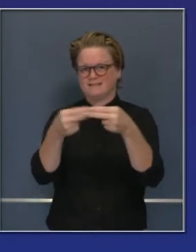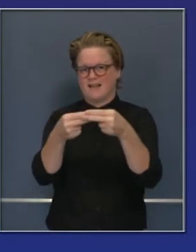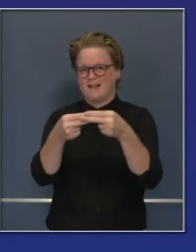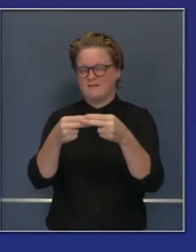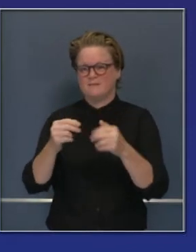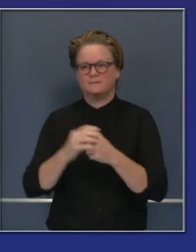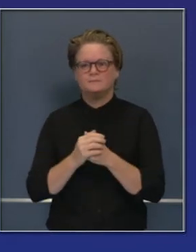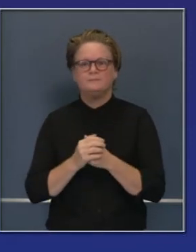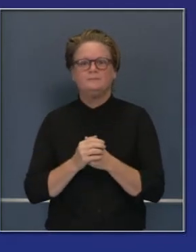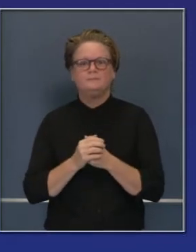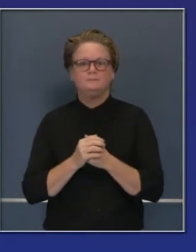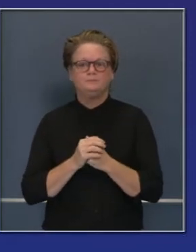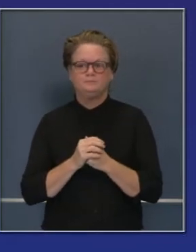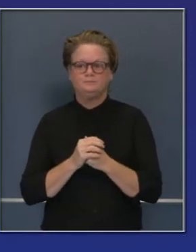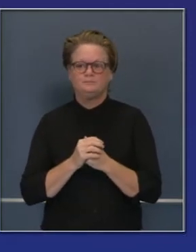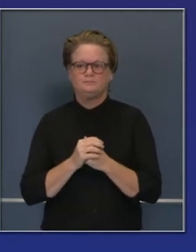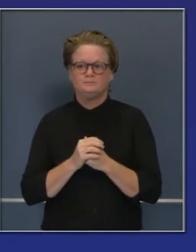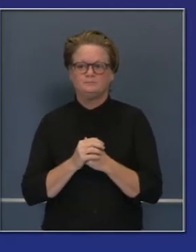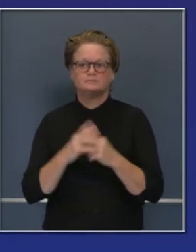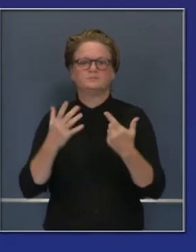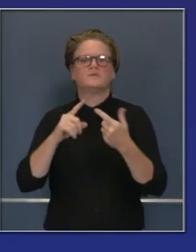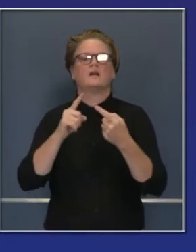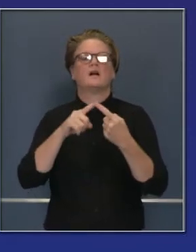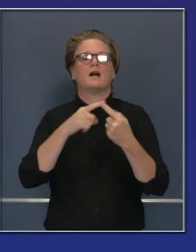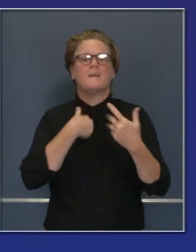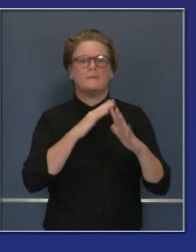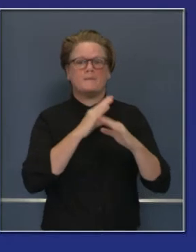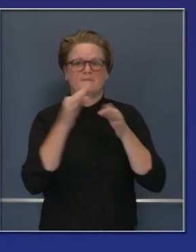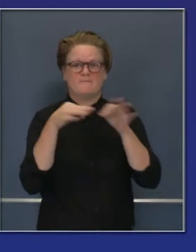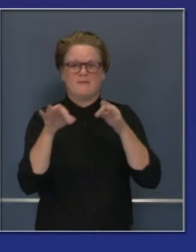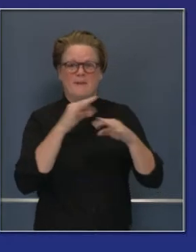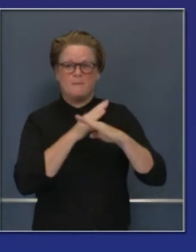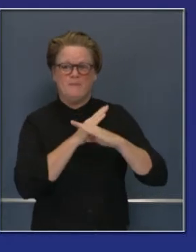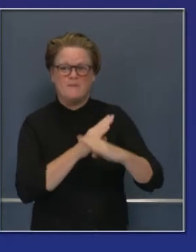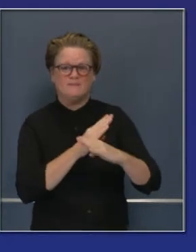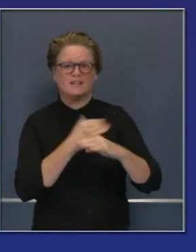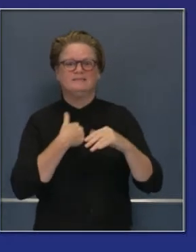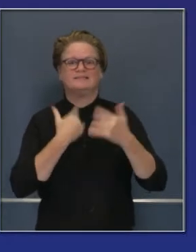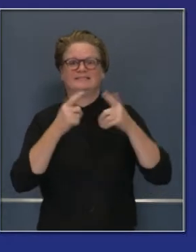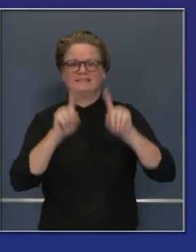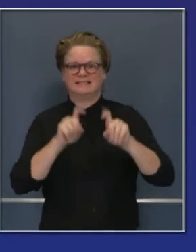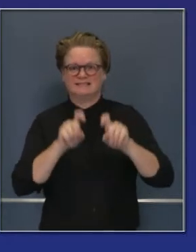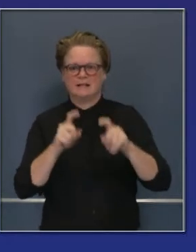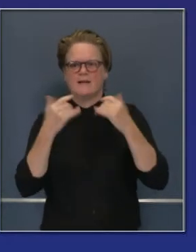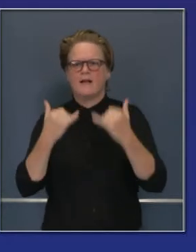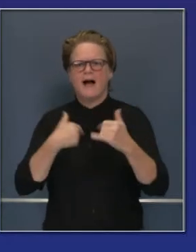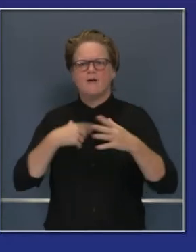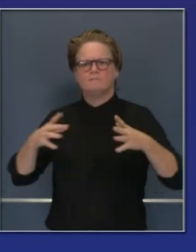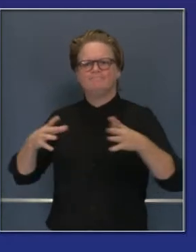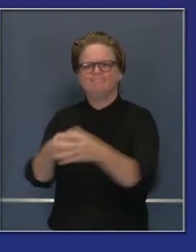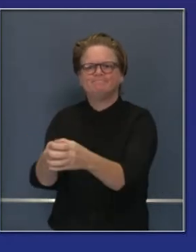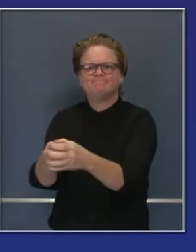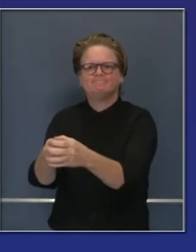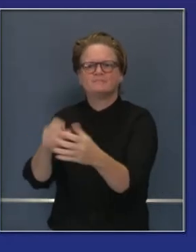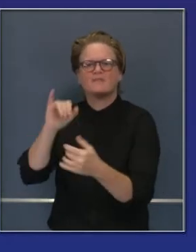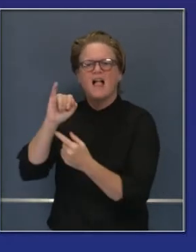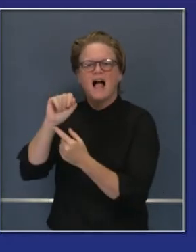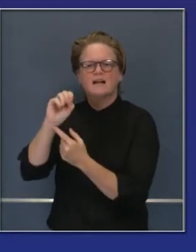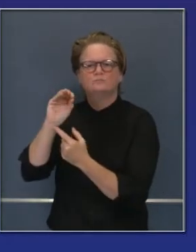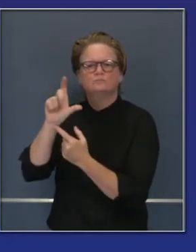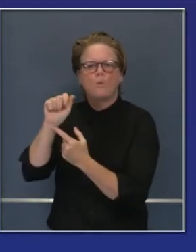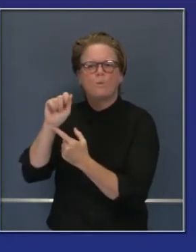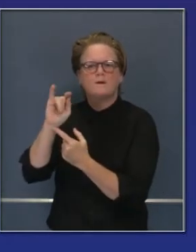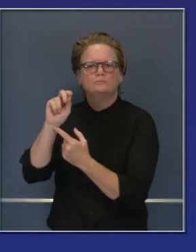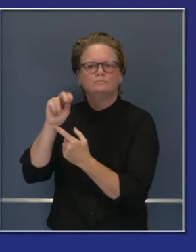ayer. Aislamiento. Esto es sumamente importante. La prevención y pruebas, claro, son muy importantes para